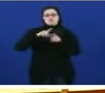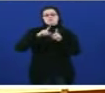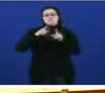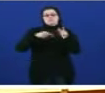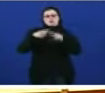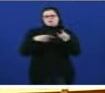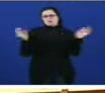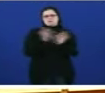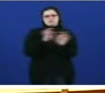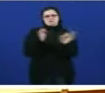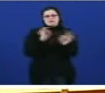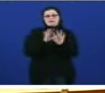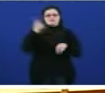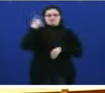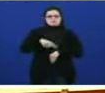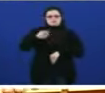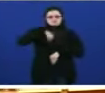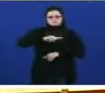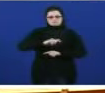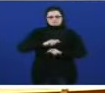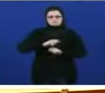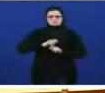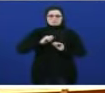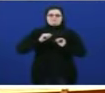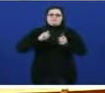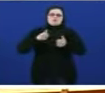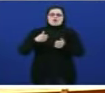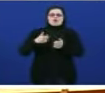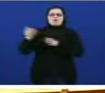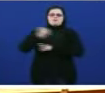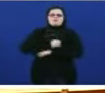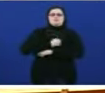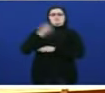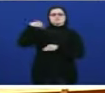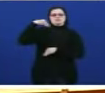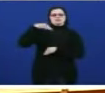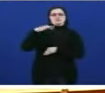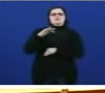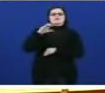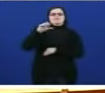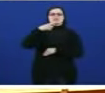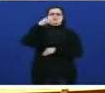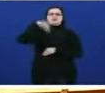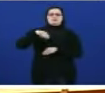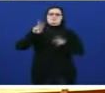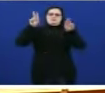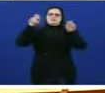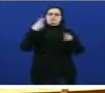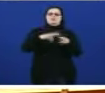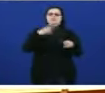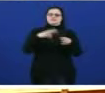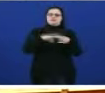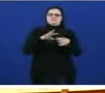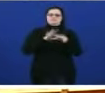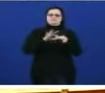son os grandes promotores neste caso secundados polo presidente da FEGAMP os que dictan a súa política en materia de vivenda. Sallo dicen